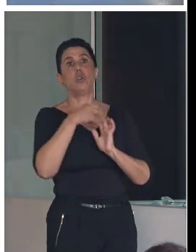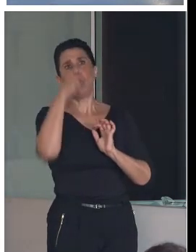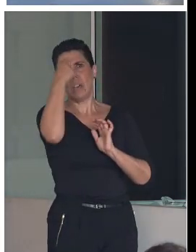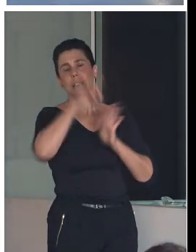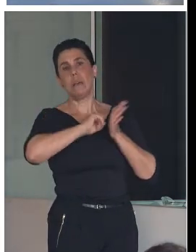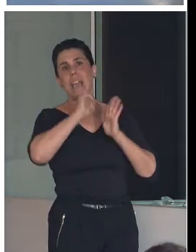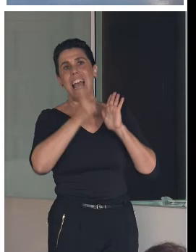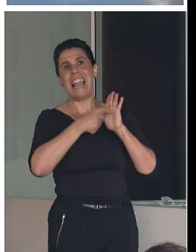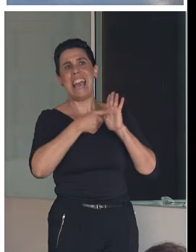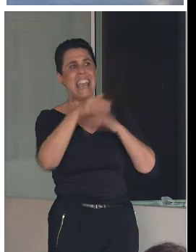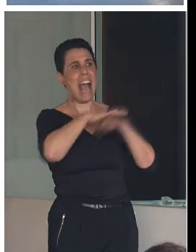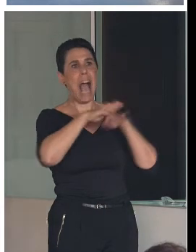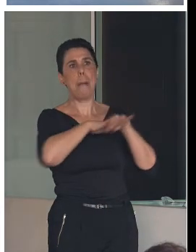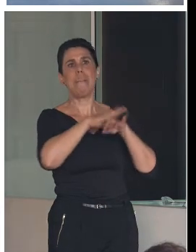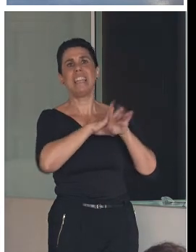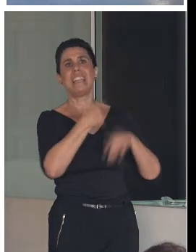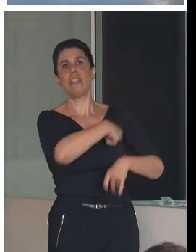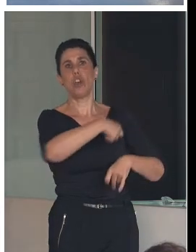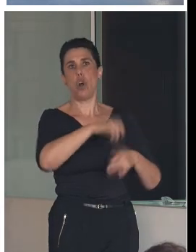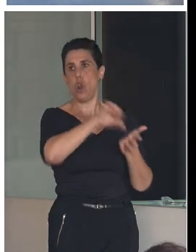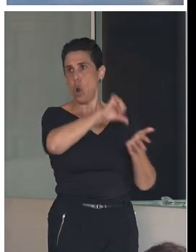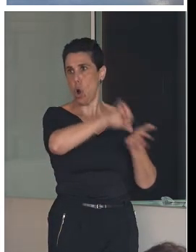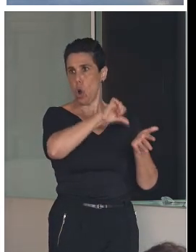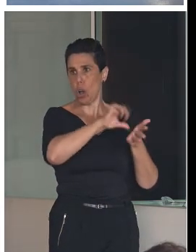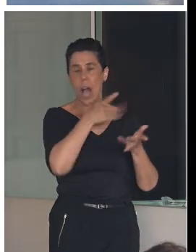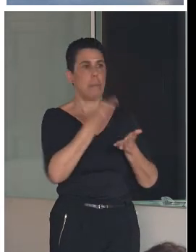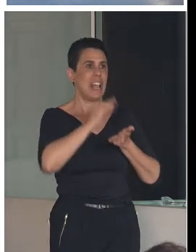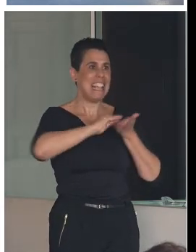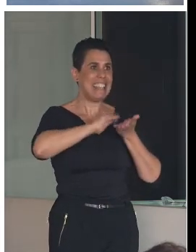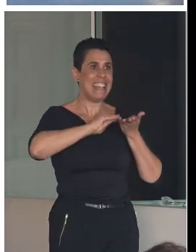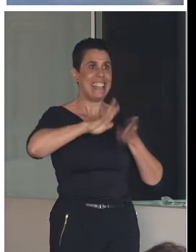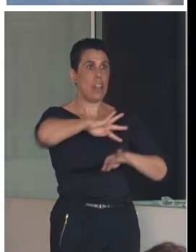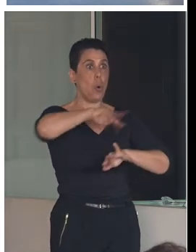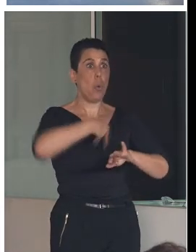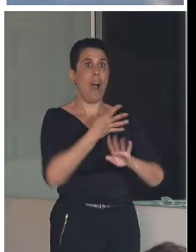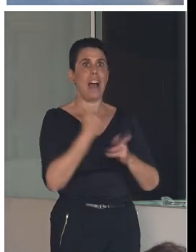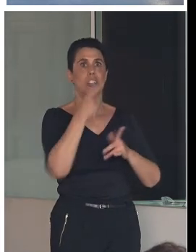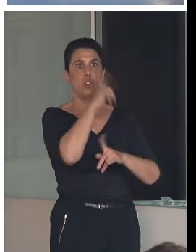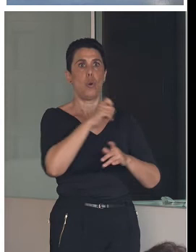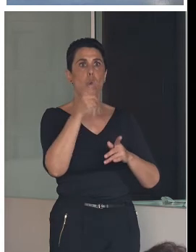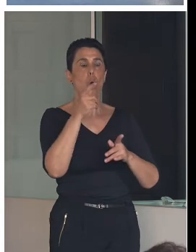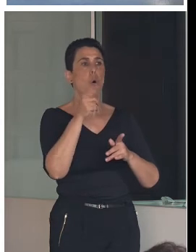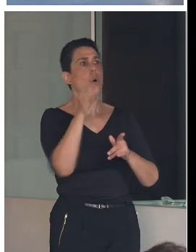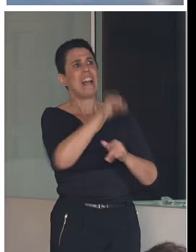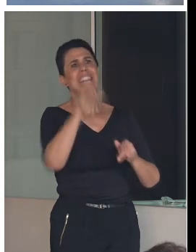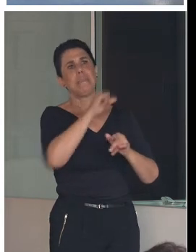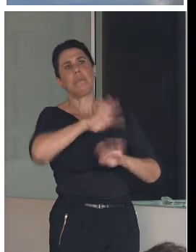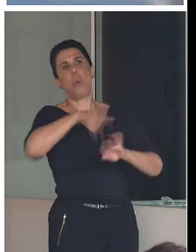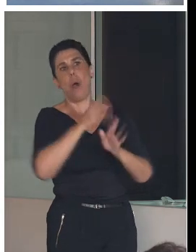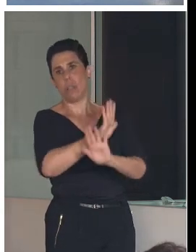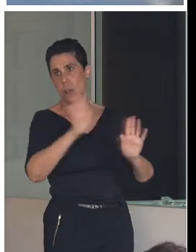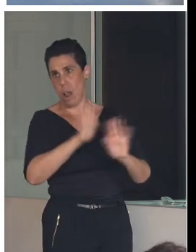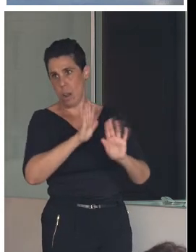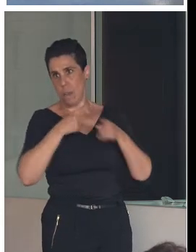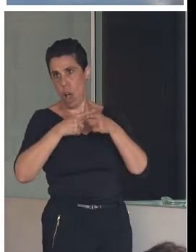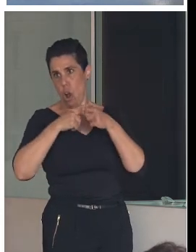legislación de la Administración local, porque tienes un secretario cuatro horas a la semana que comparte ayuntamiento con otros cuatro y